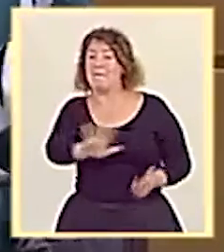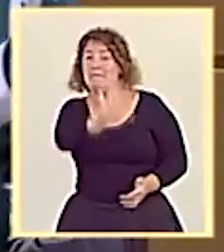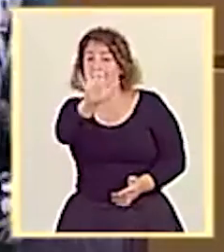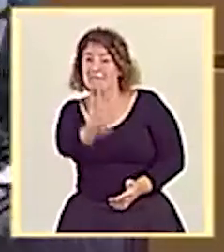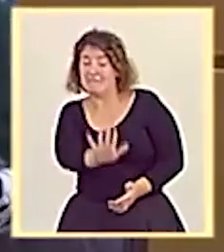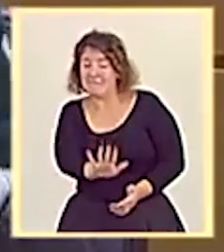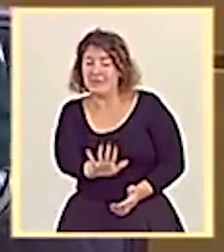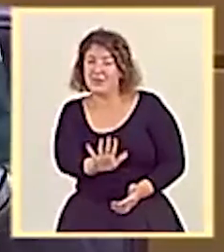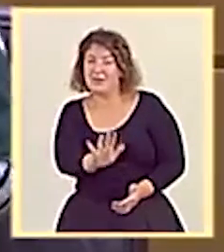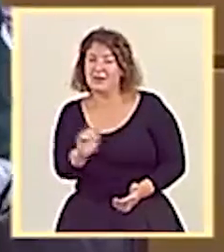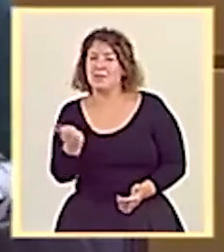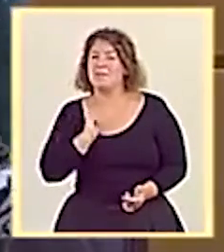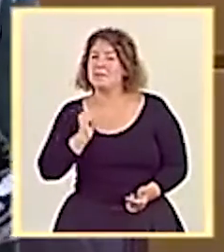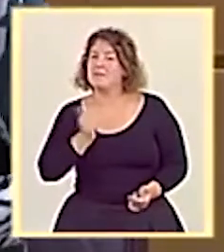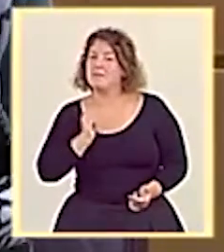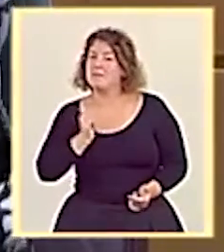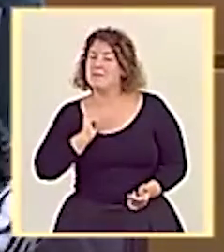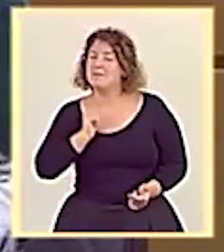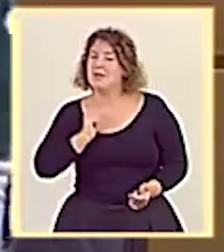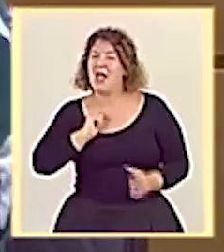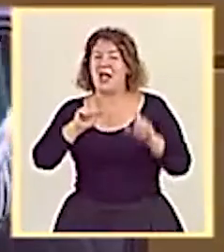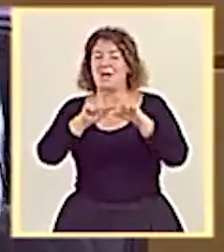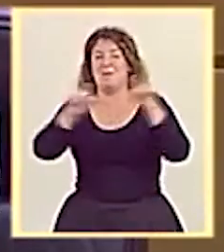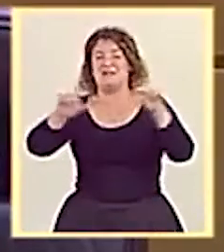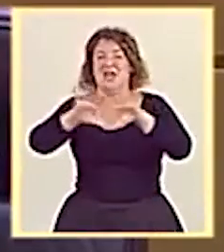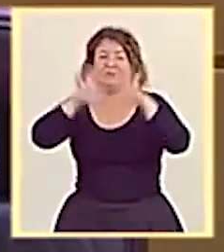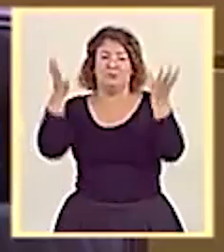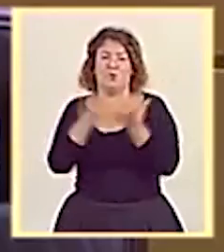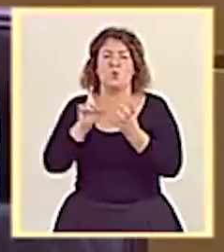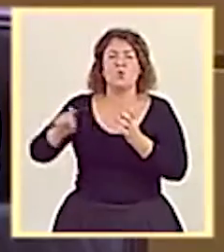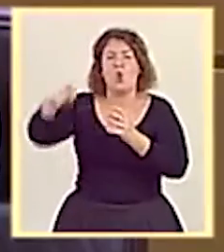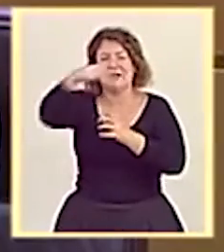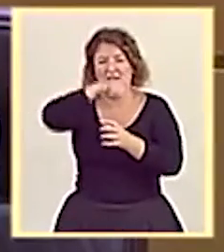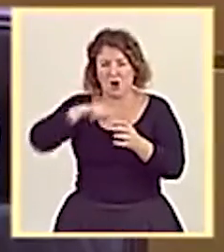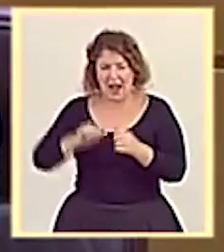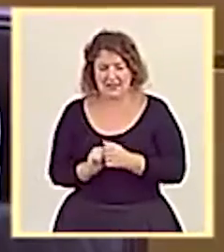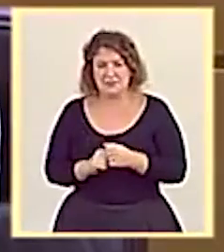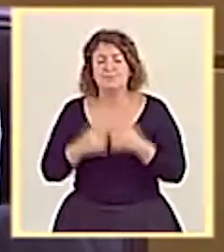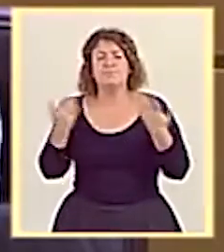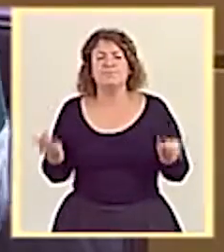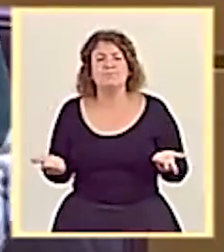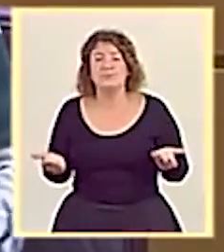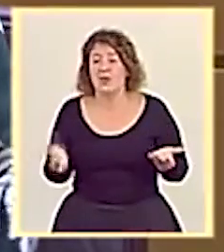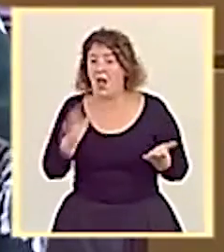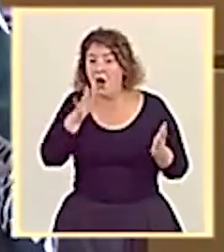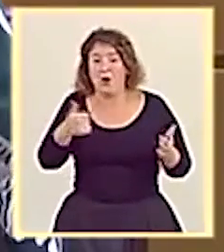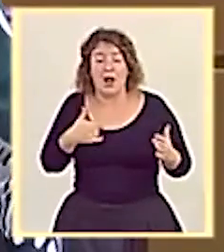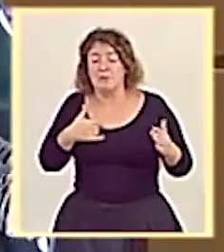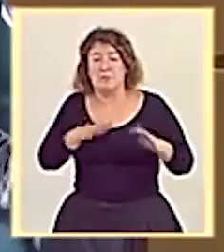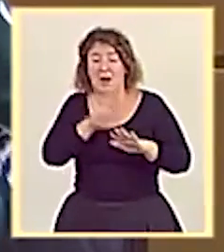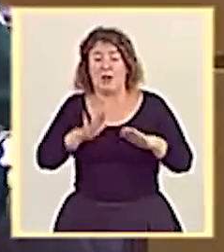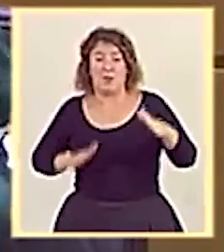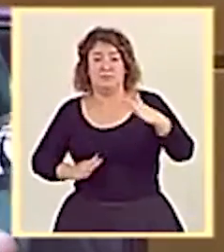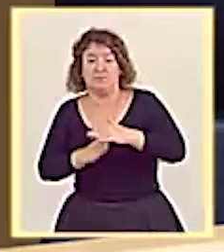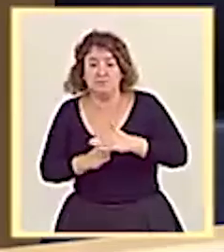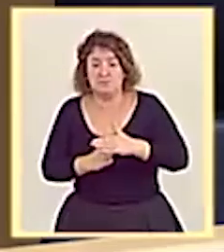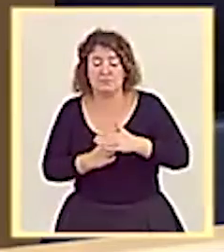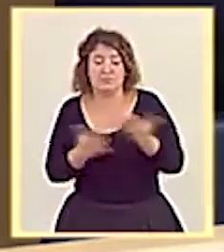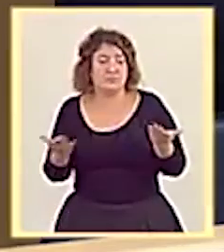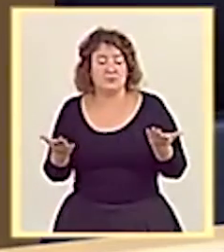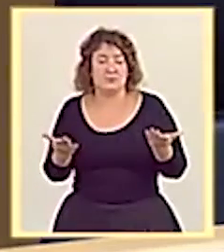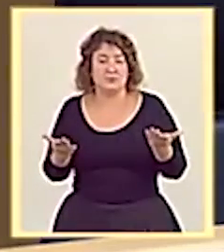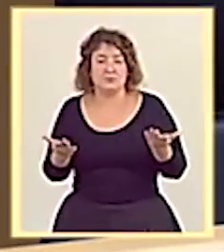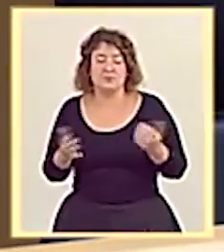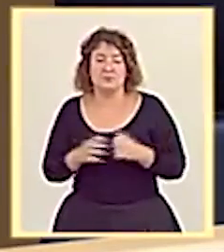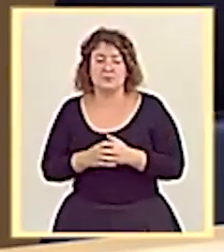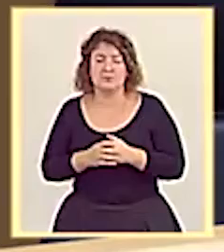beneficiaban a las multinacionales. Y ahora mismo pues hay un atasco. Yo no sé si es que, como